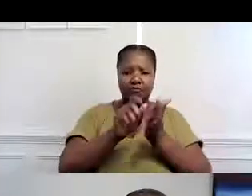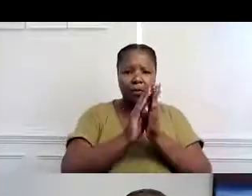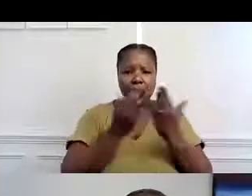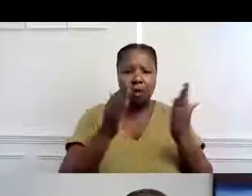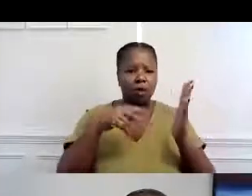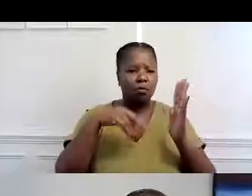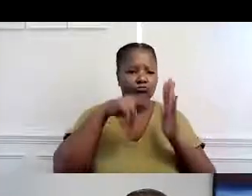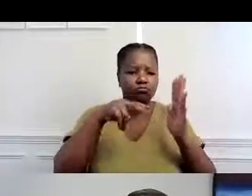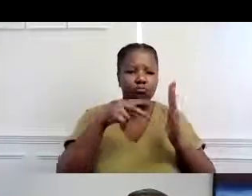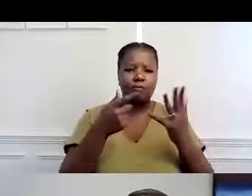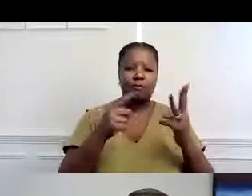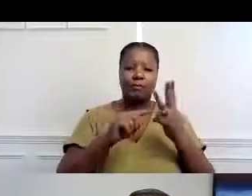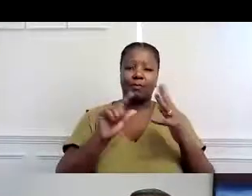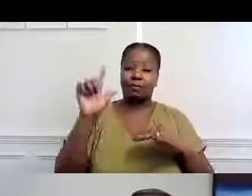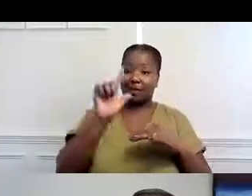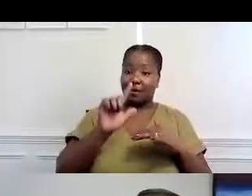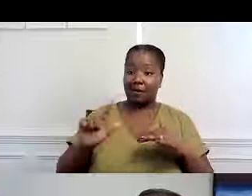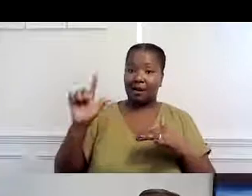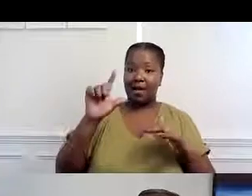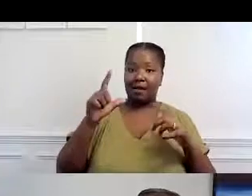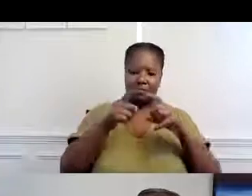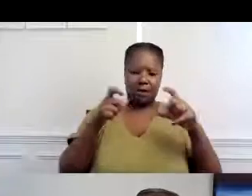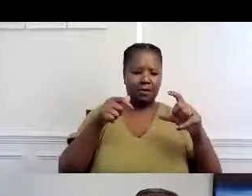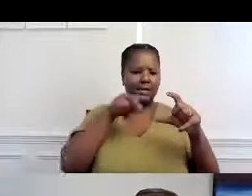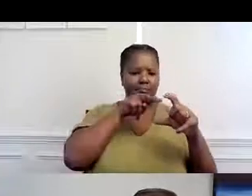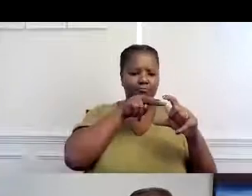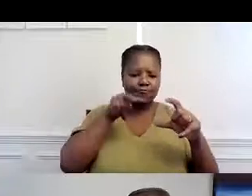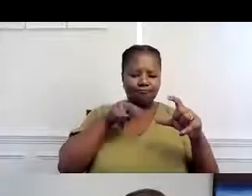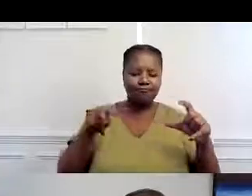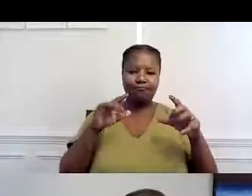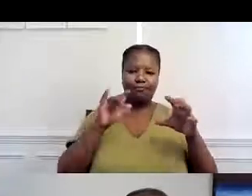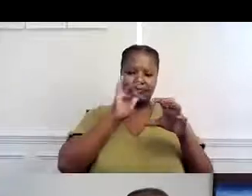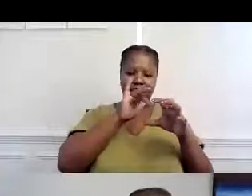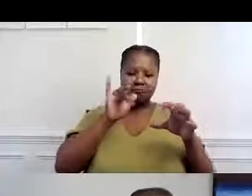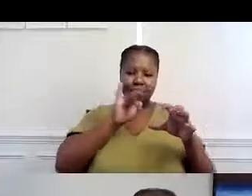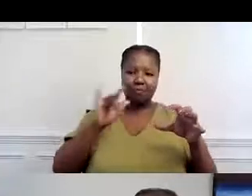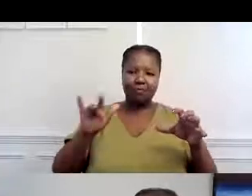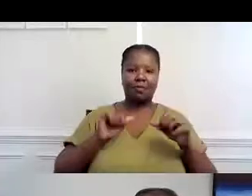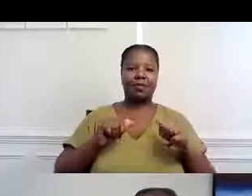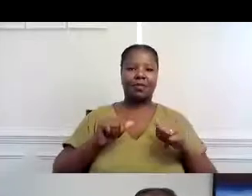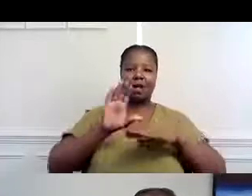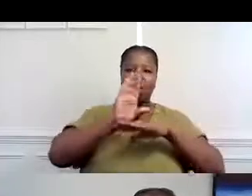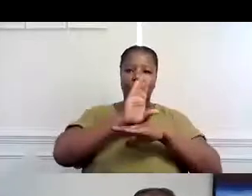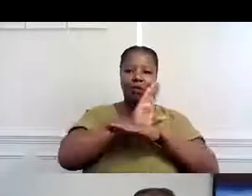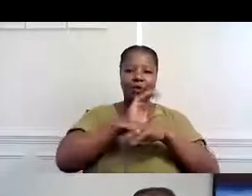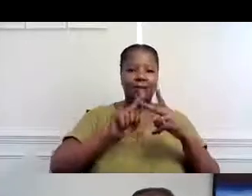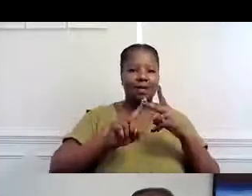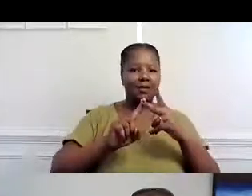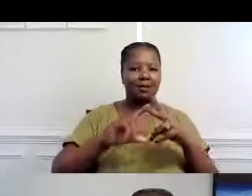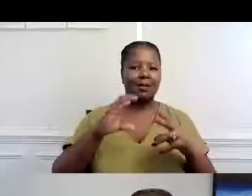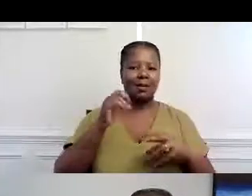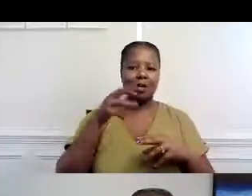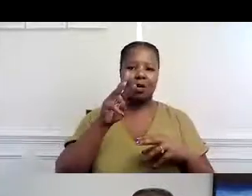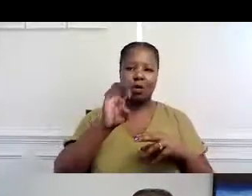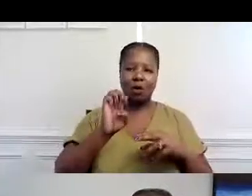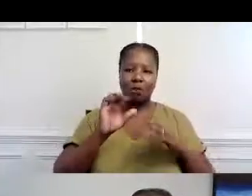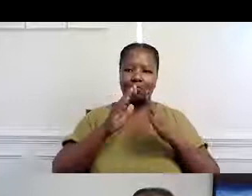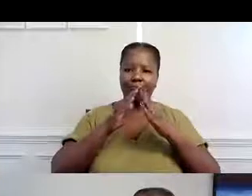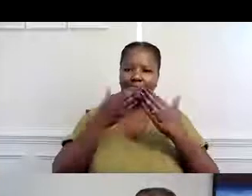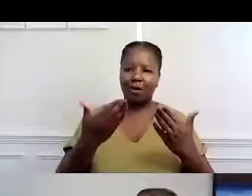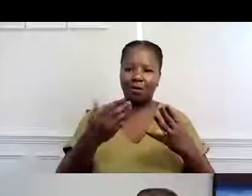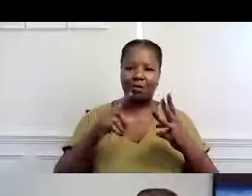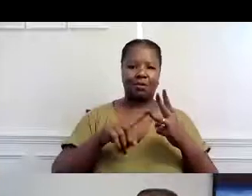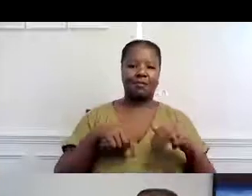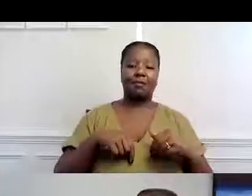También preparamos materias para reintegración o para participación. Le ayudamos a